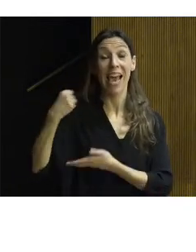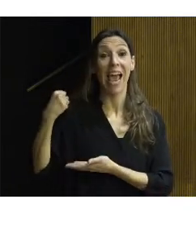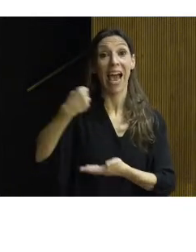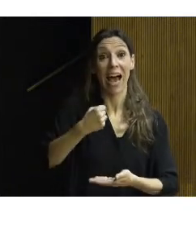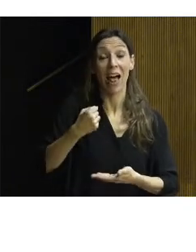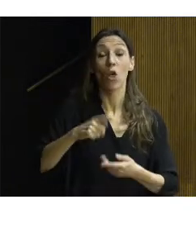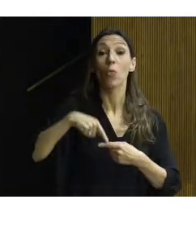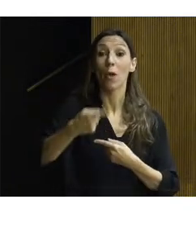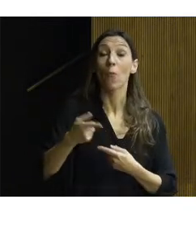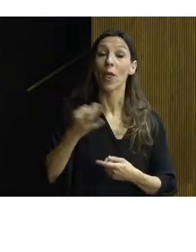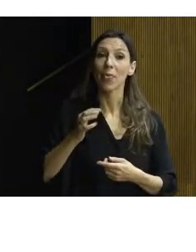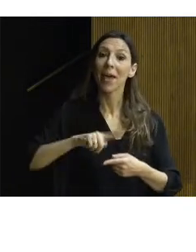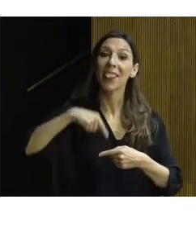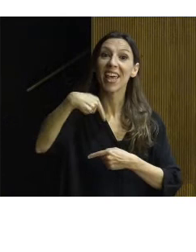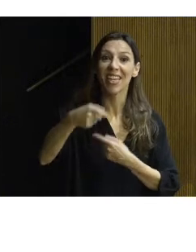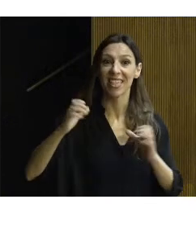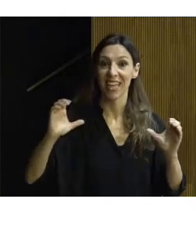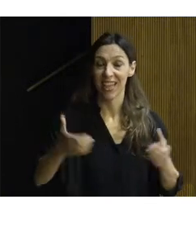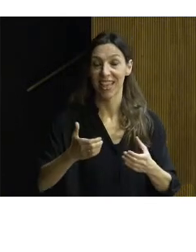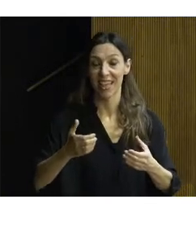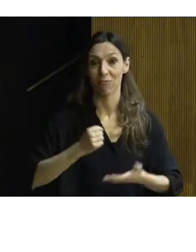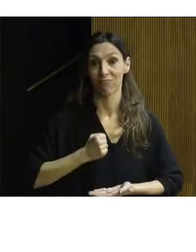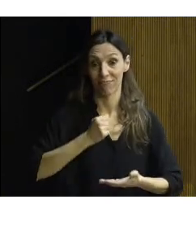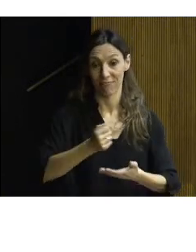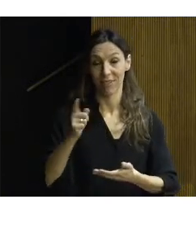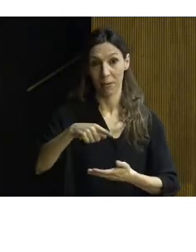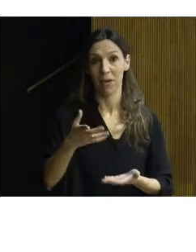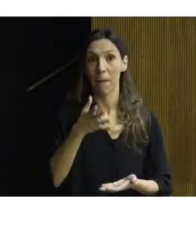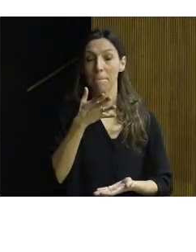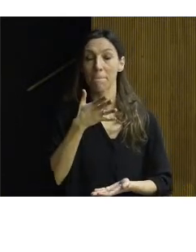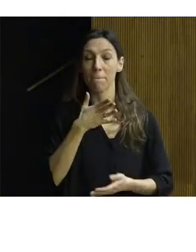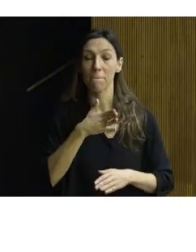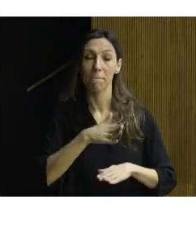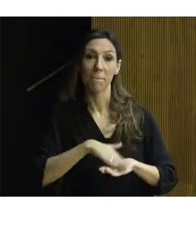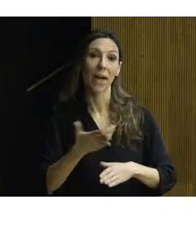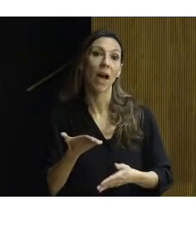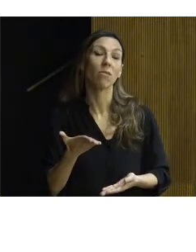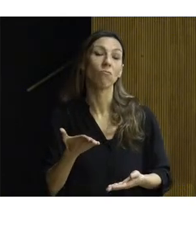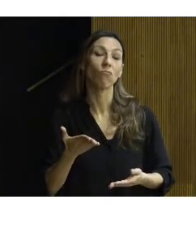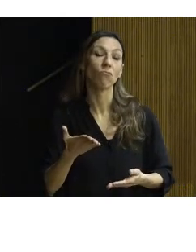a nuestros descendientes, asegurando supervivencia como base que es y ha sido de la evolución humana.